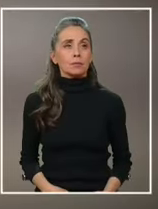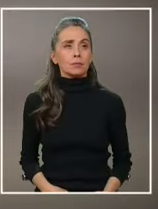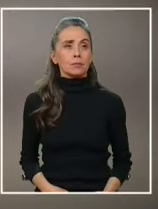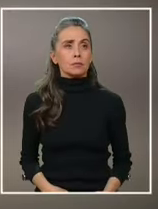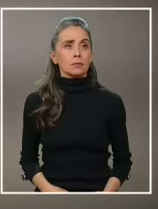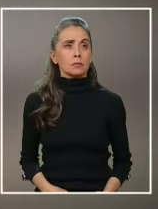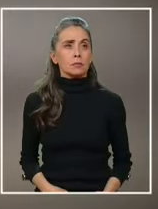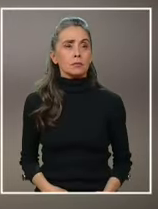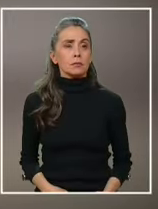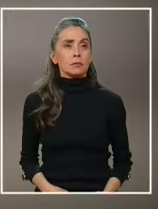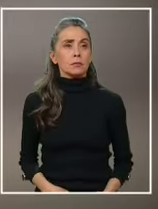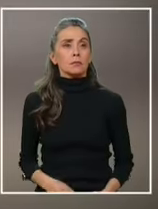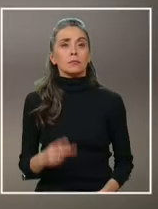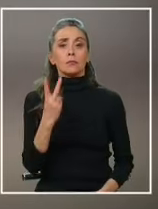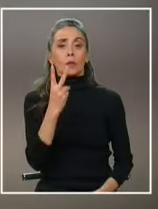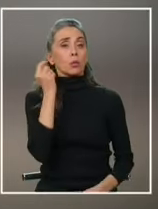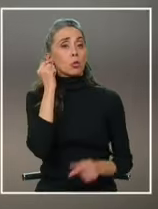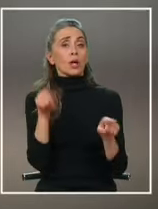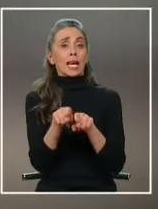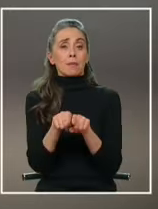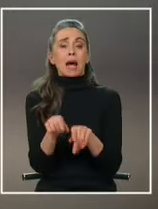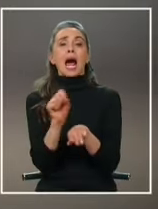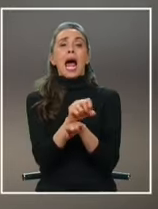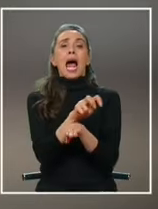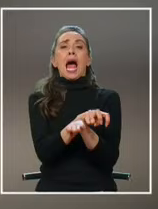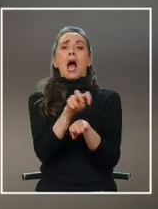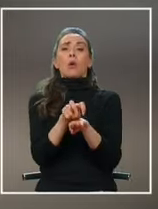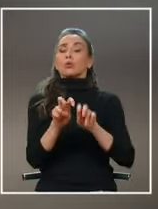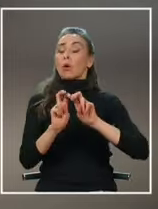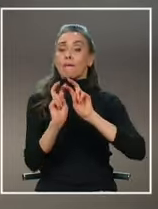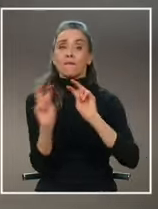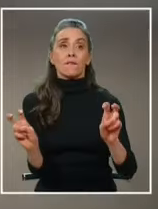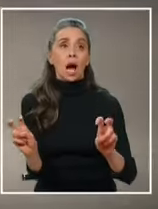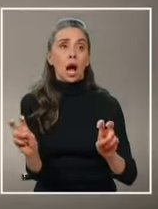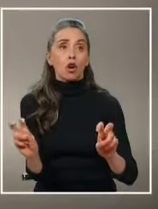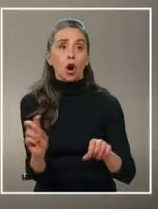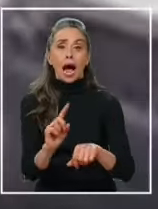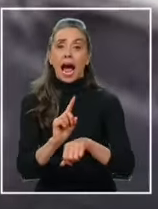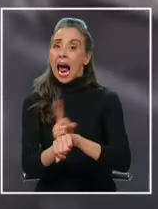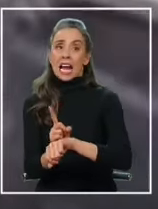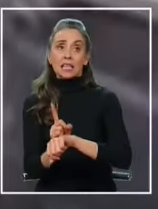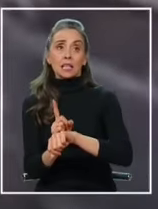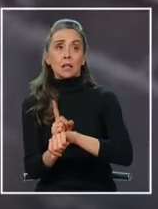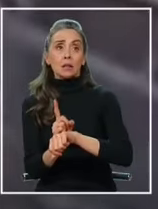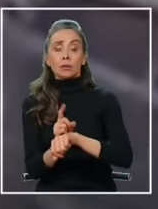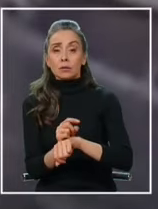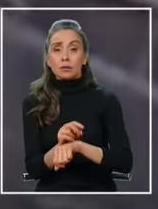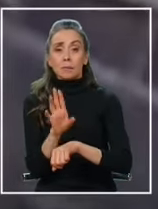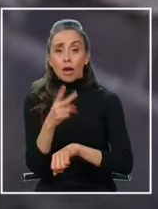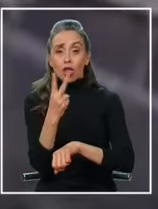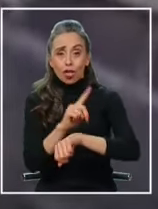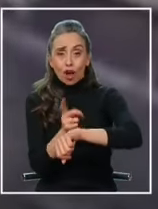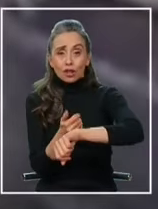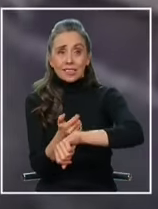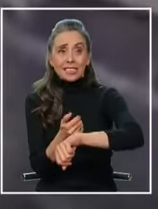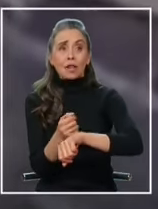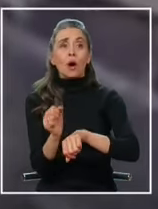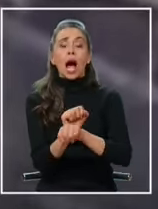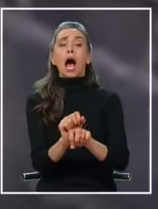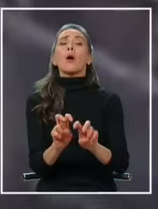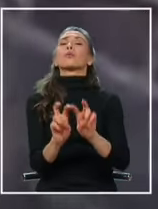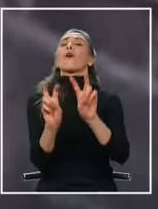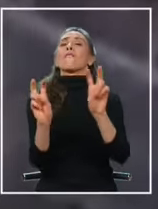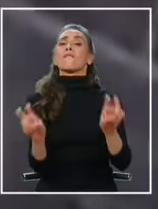La reacción de estas dos hermanas que bajarán del vehículo fue inmediata. En menos de dos segundos salieron del